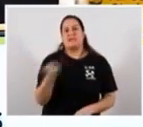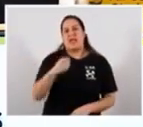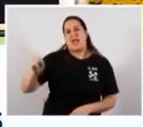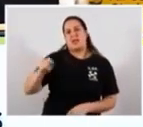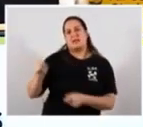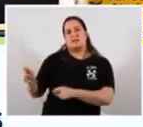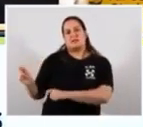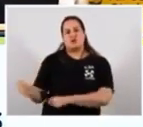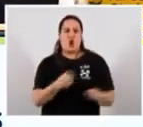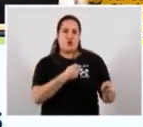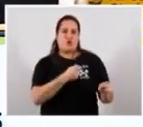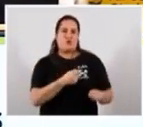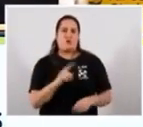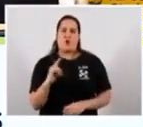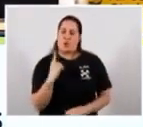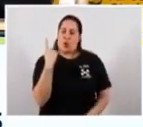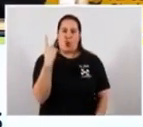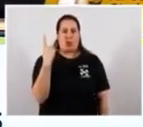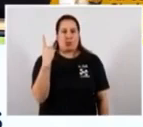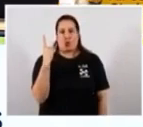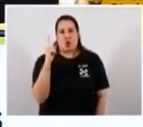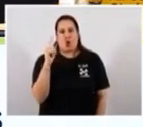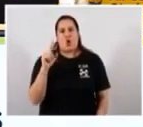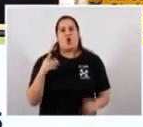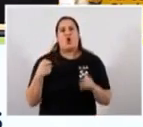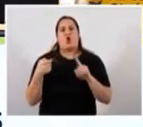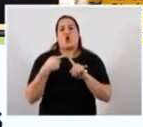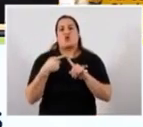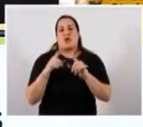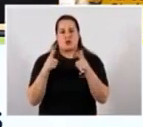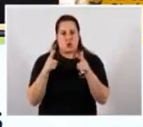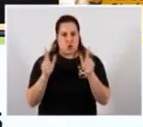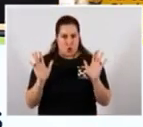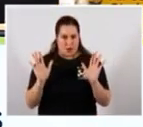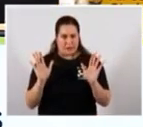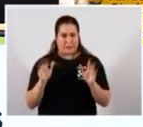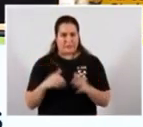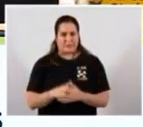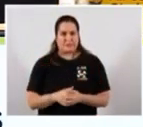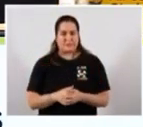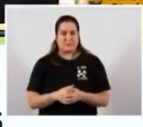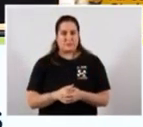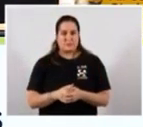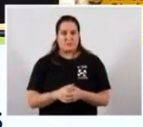deporte de a uno, donde no hay contacto físico. Esos van en la segunda etapa.